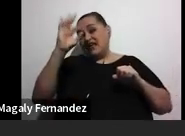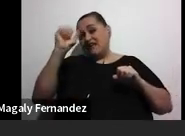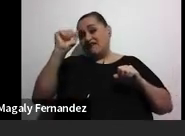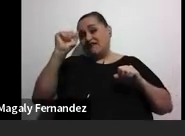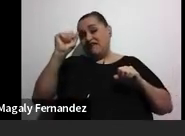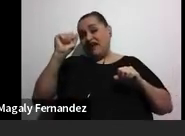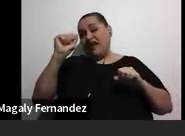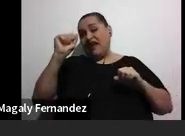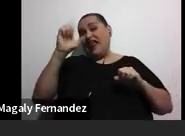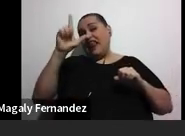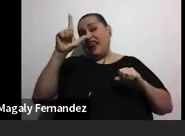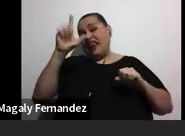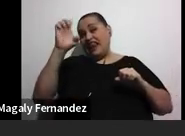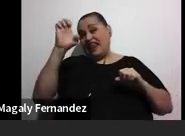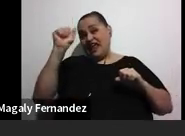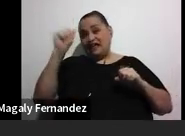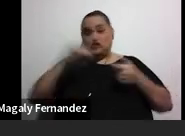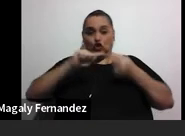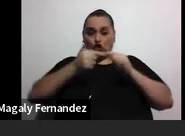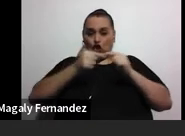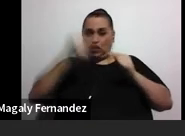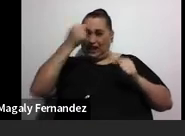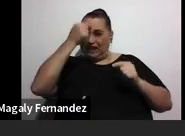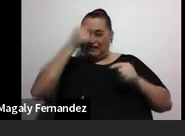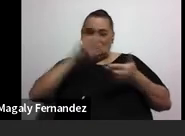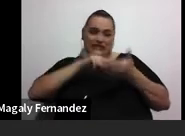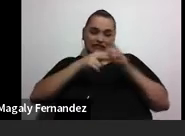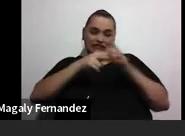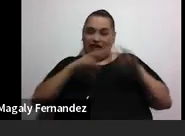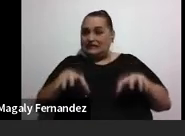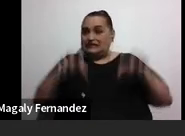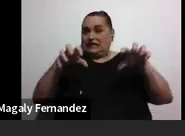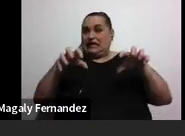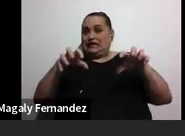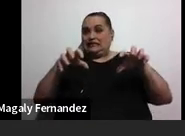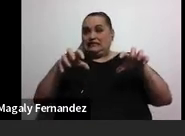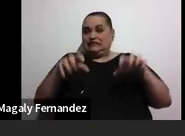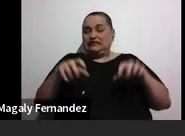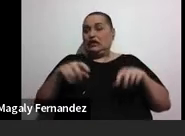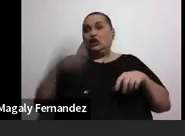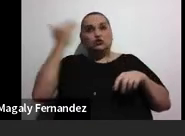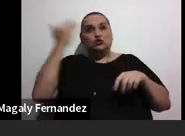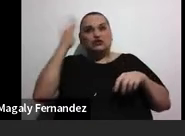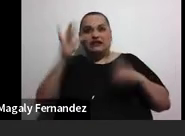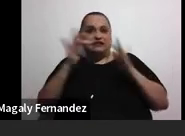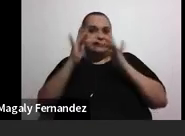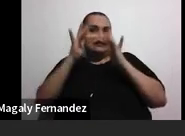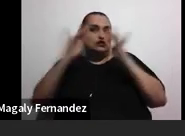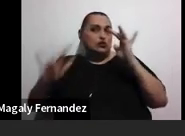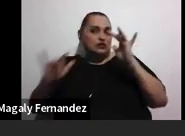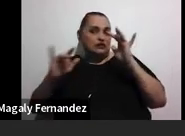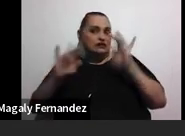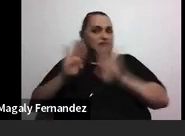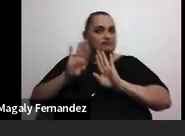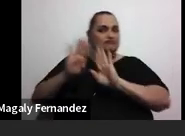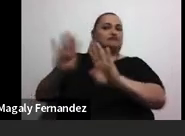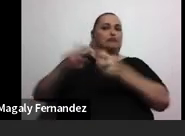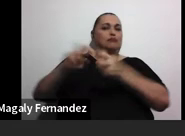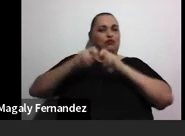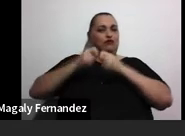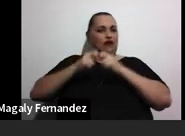estrés. Por un, por no saber desconectarse, digamos, los inmentalmente de los problemas y estar